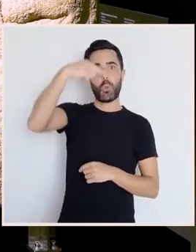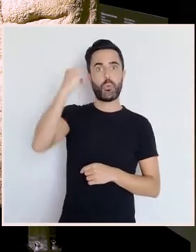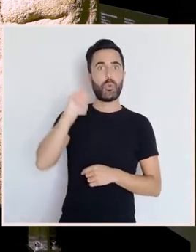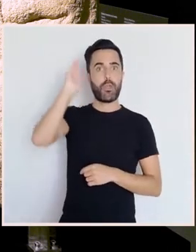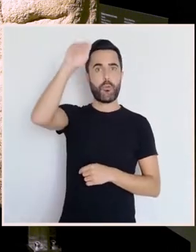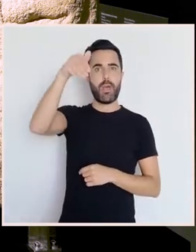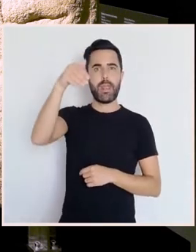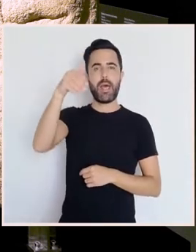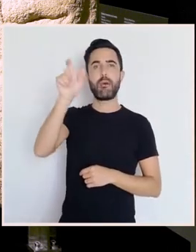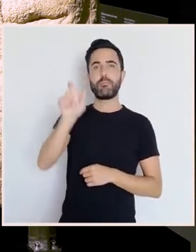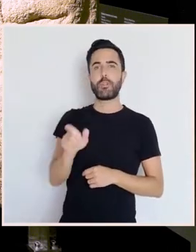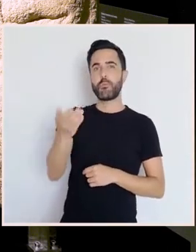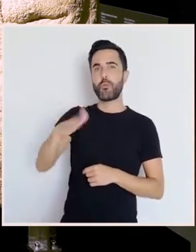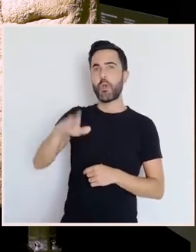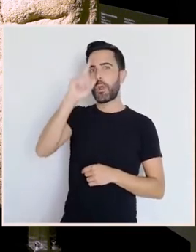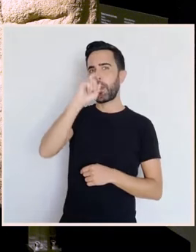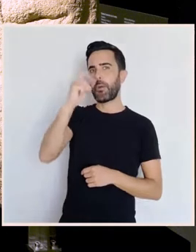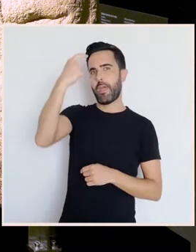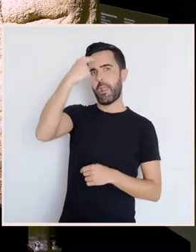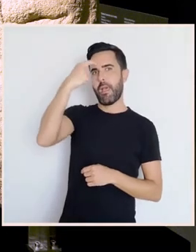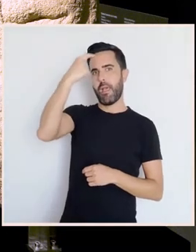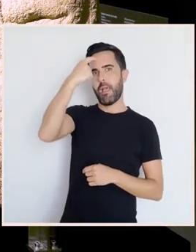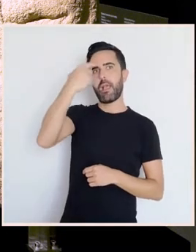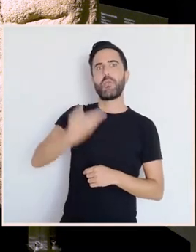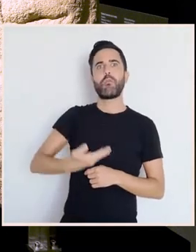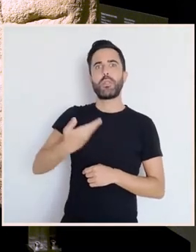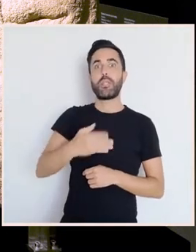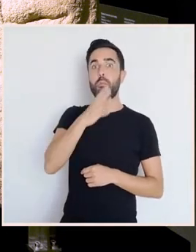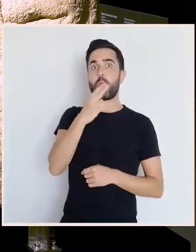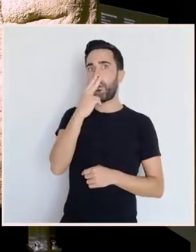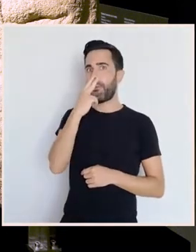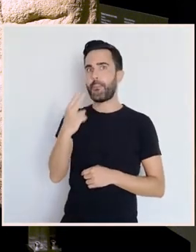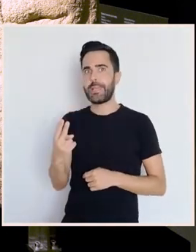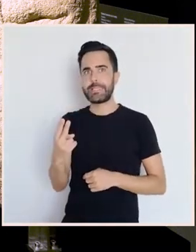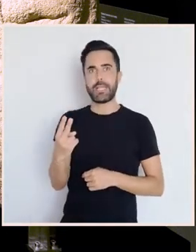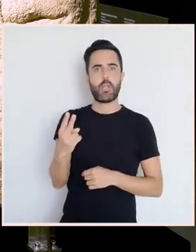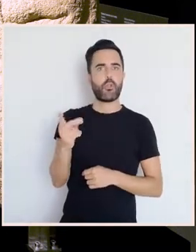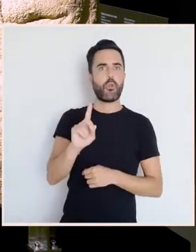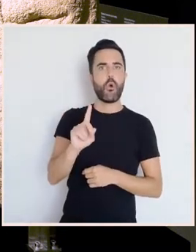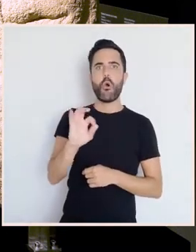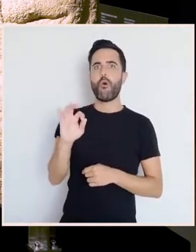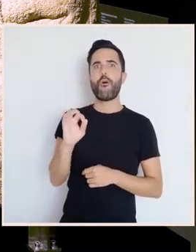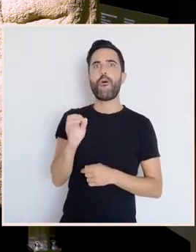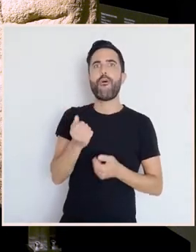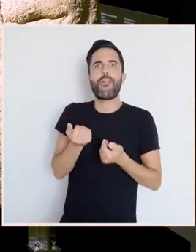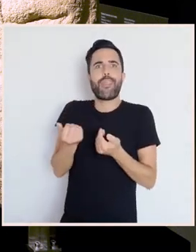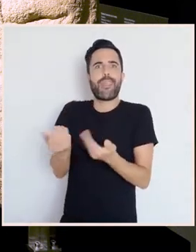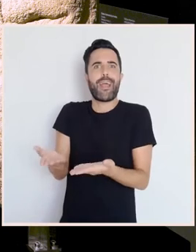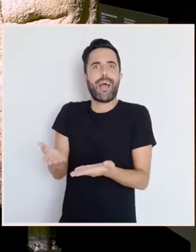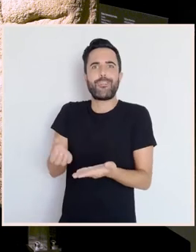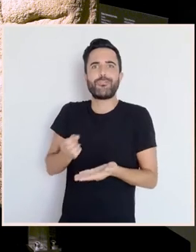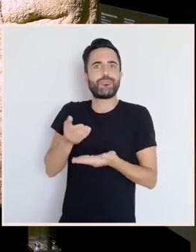o recordo do defunto é fundamental porque se deixamos de visitalo, de levar de ofrendas, pode